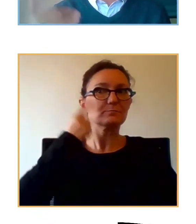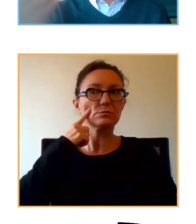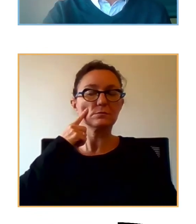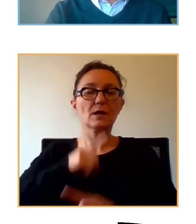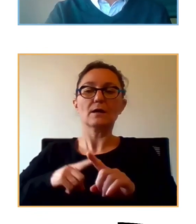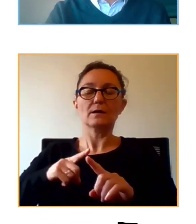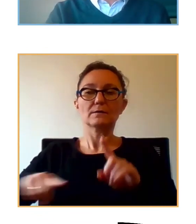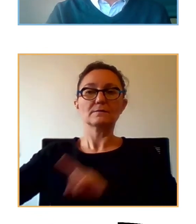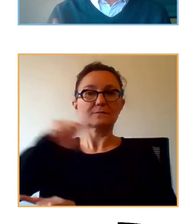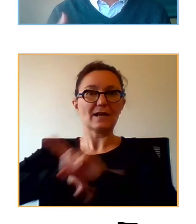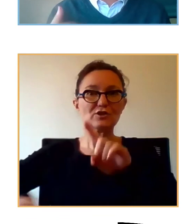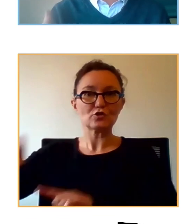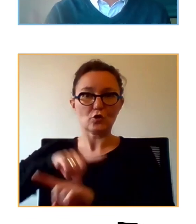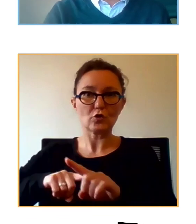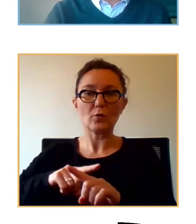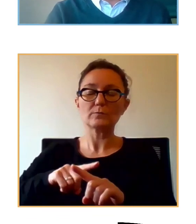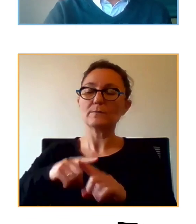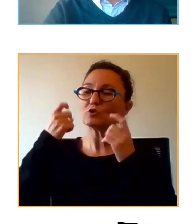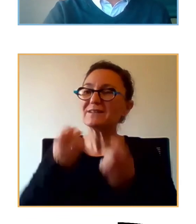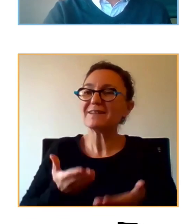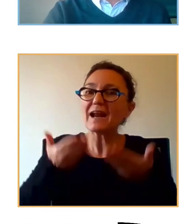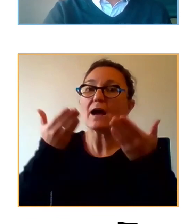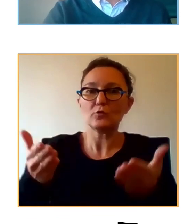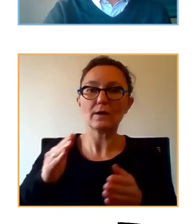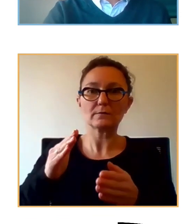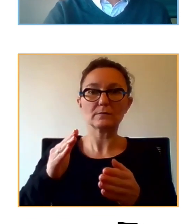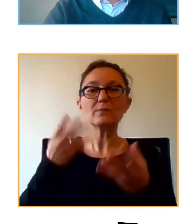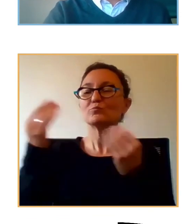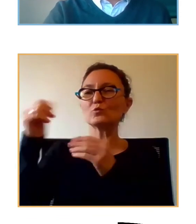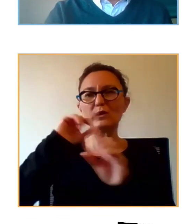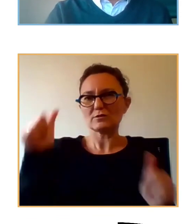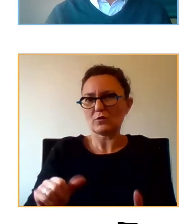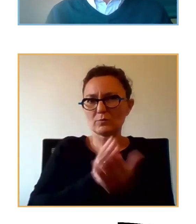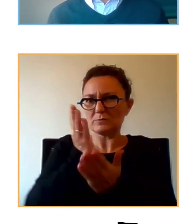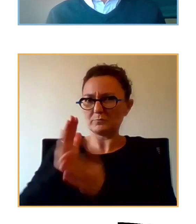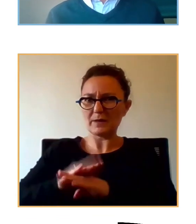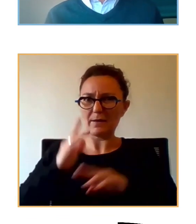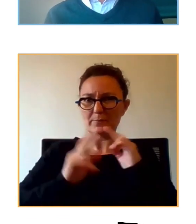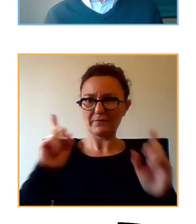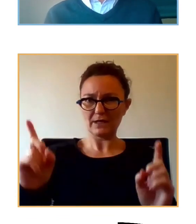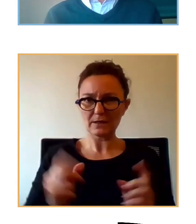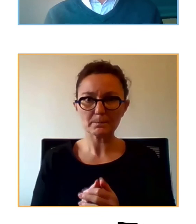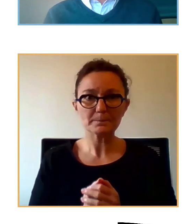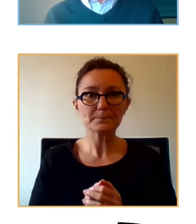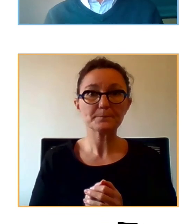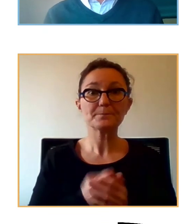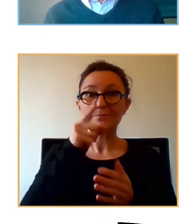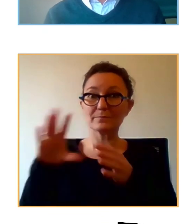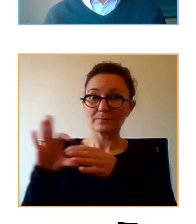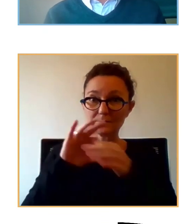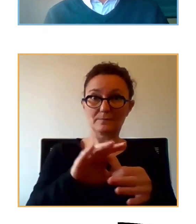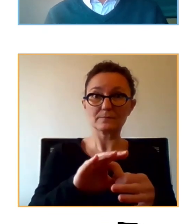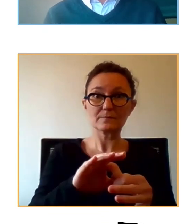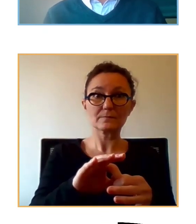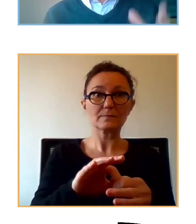Y si no, accedemos al tratamiento. Pero hay muchas maneras de prevenir. En este sentido, esto va en línea con el informe de la